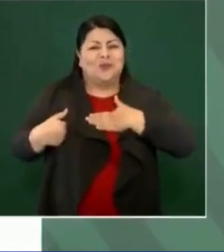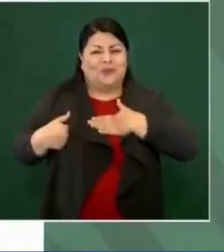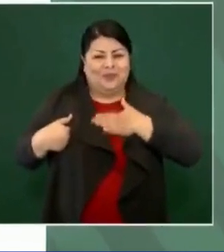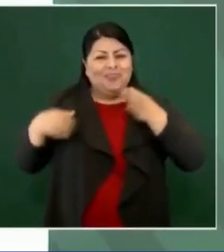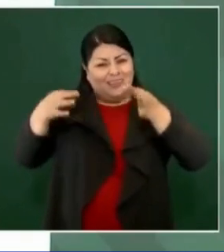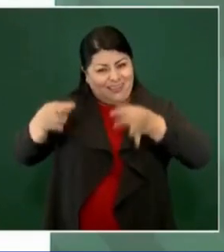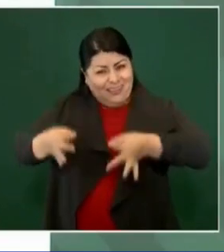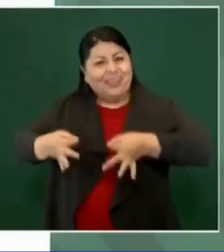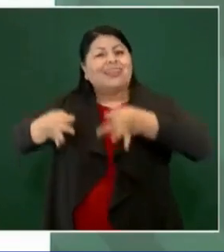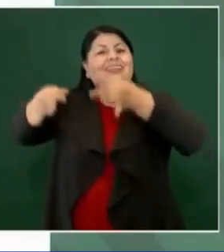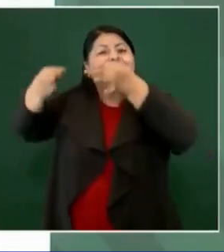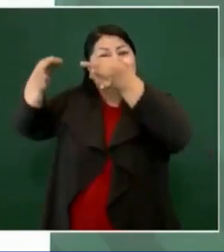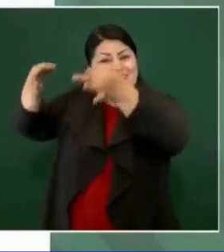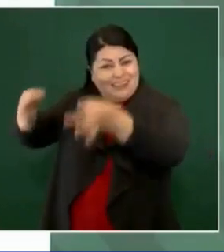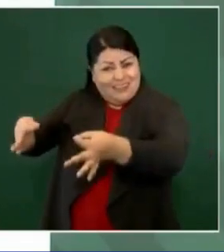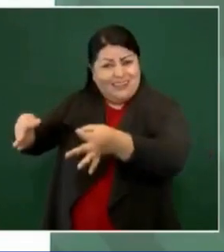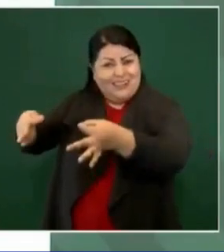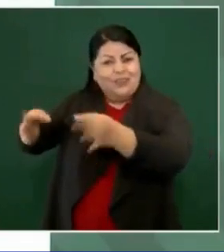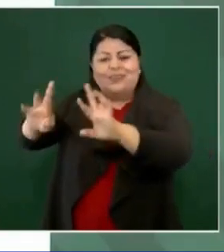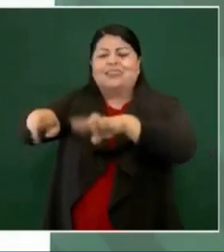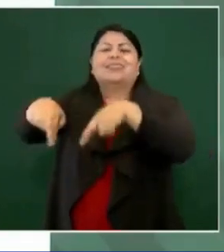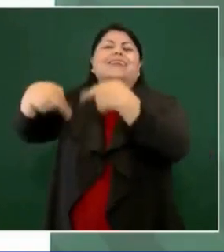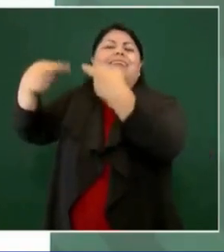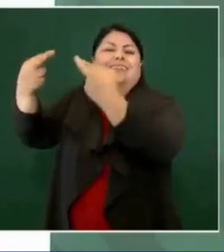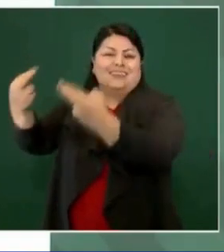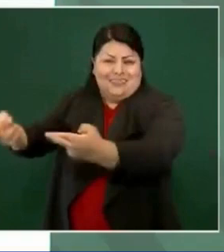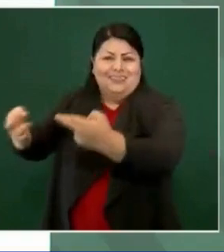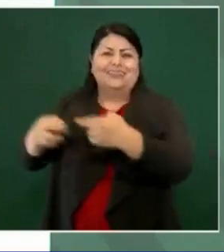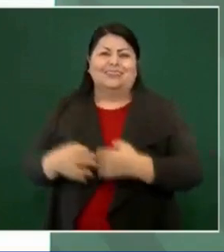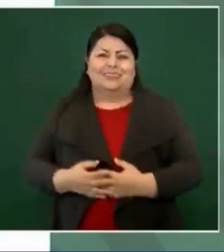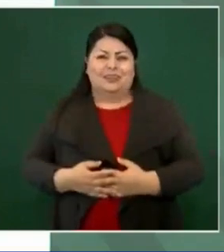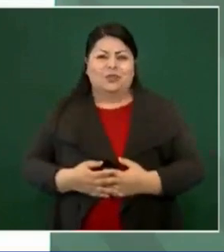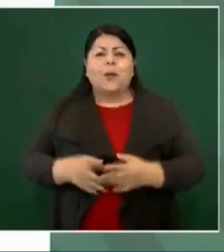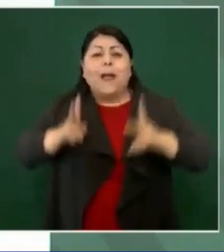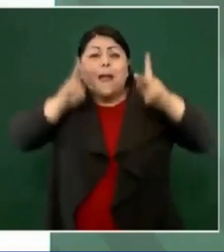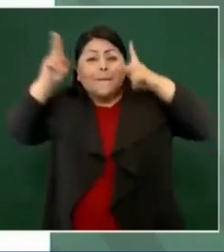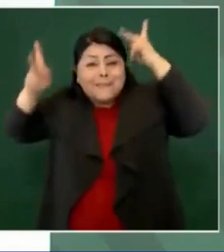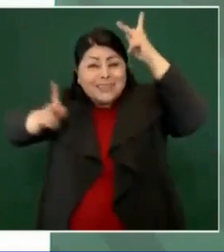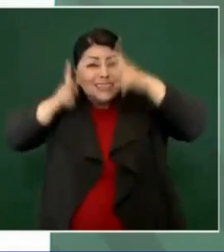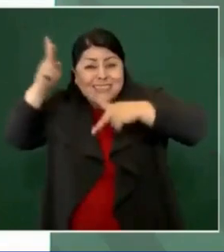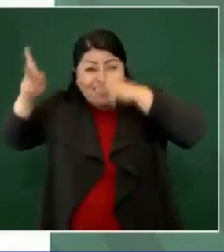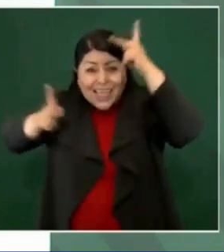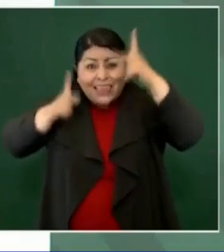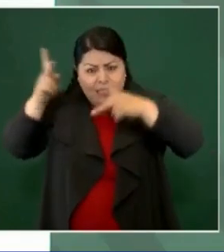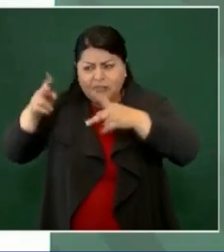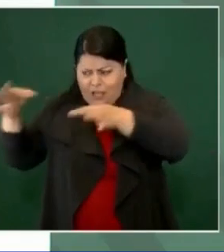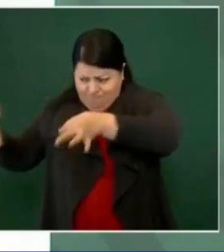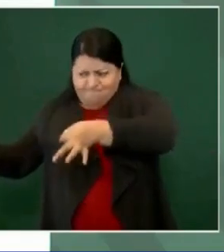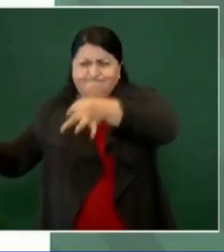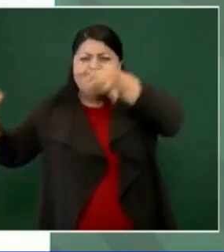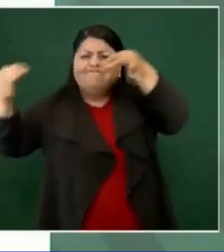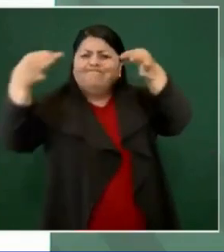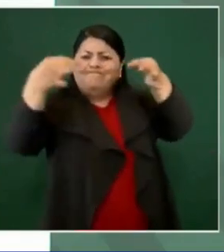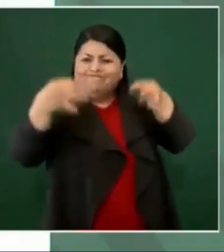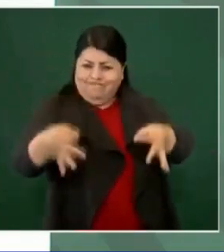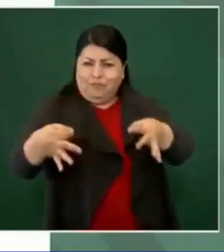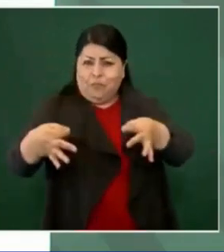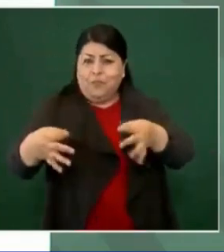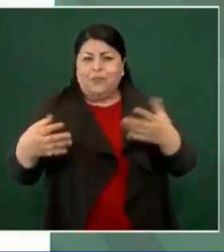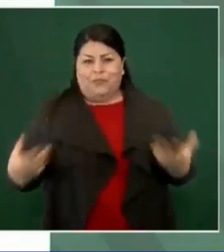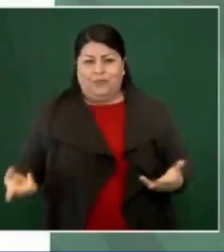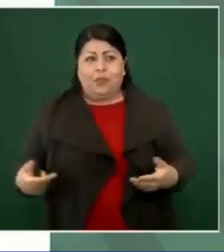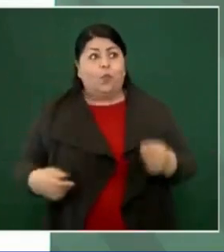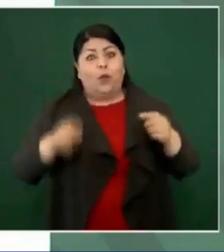de regalo a visitantes, distinguidos a